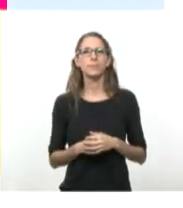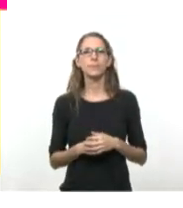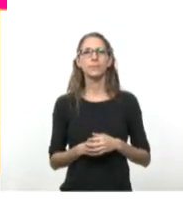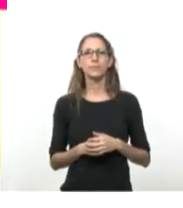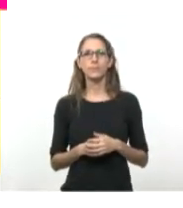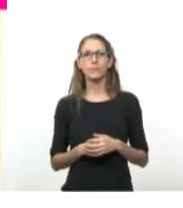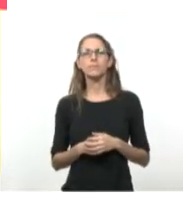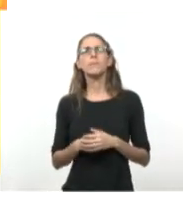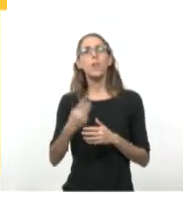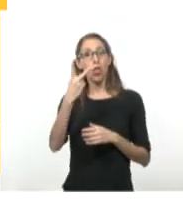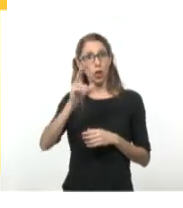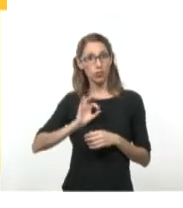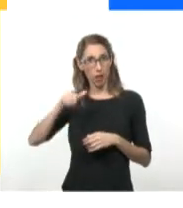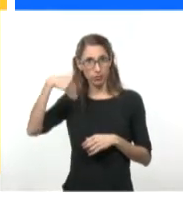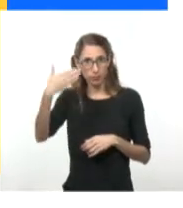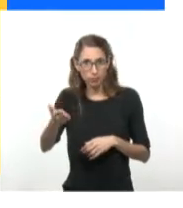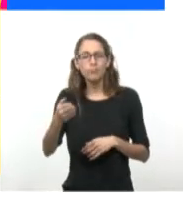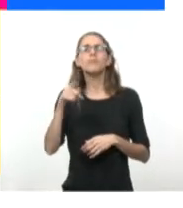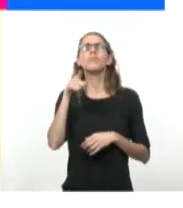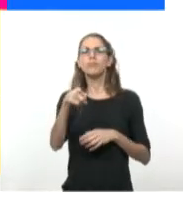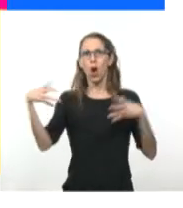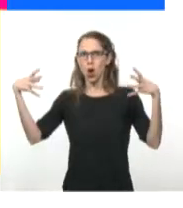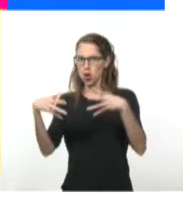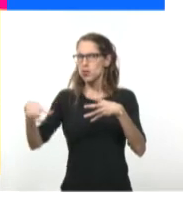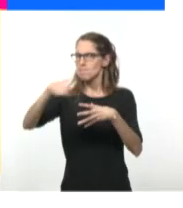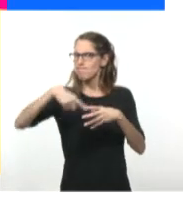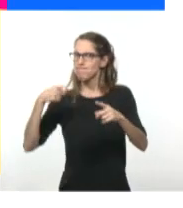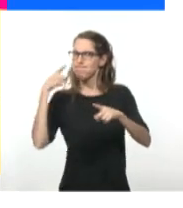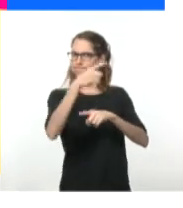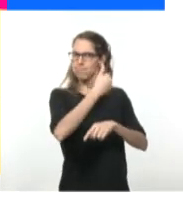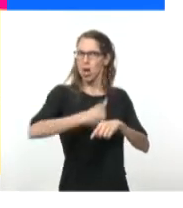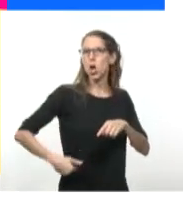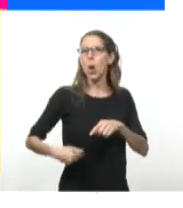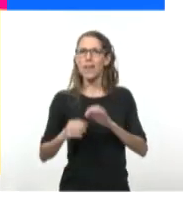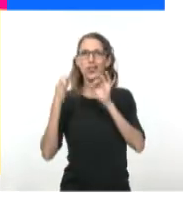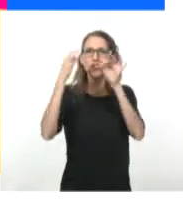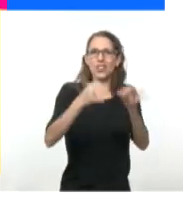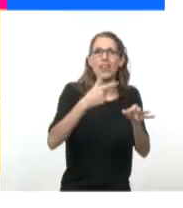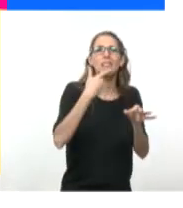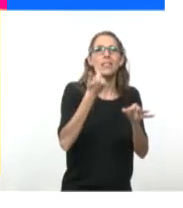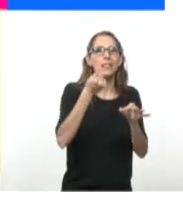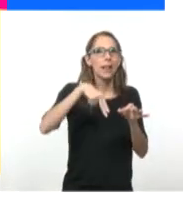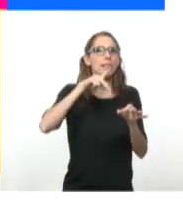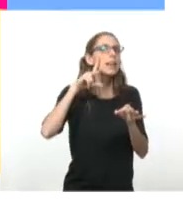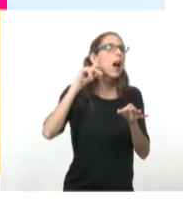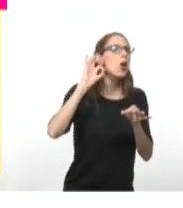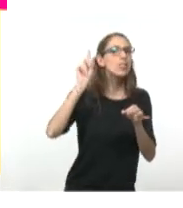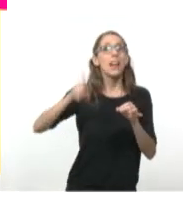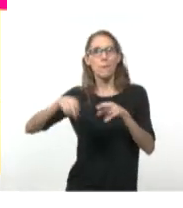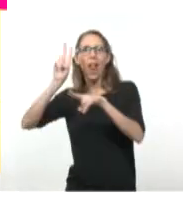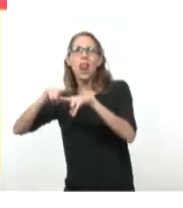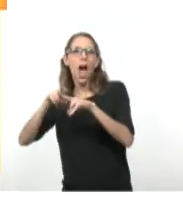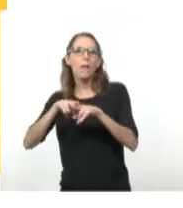Dos años más tarde, las fuerzas revolucionarias irrumpían en Santiago y en La Habana, haciendo huir al dictador